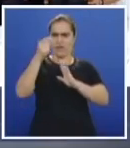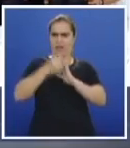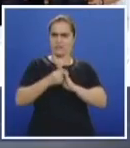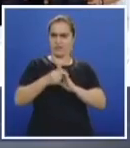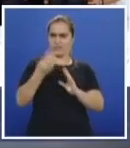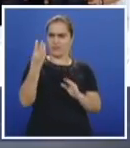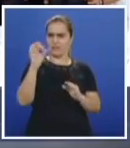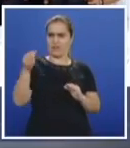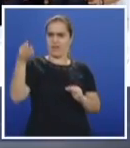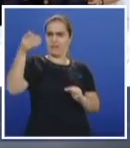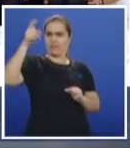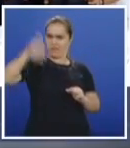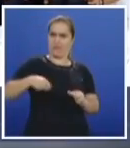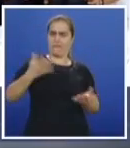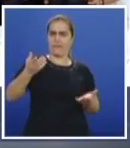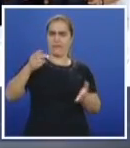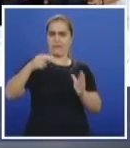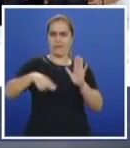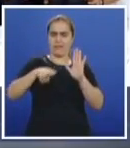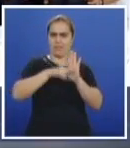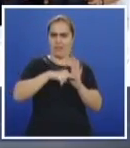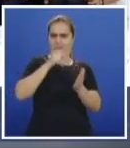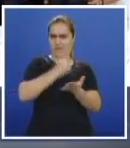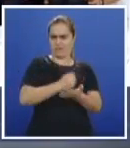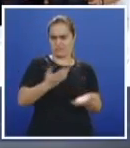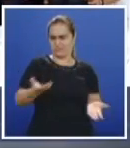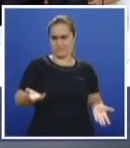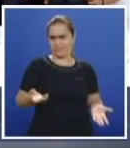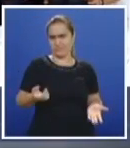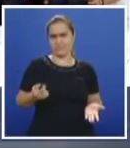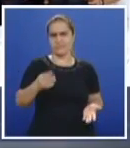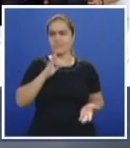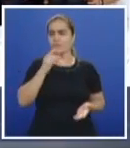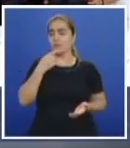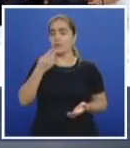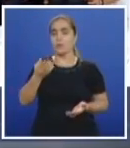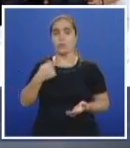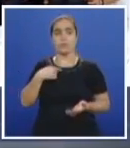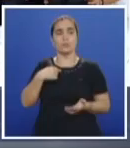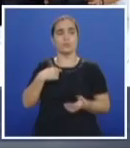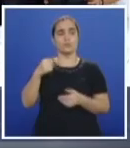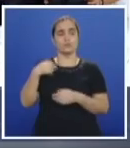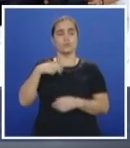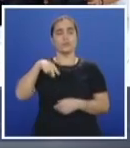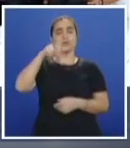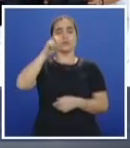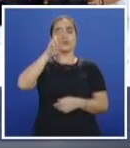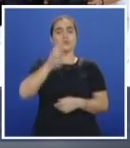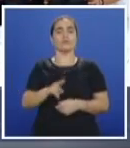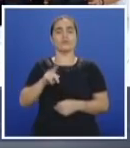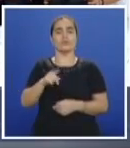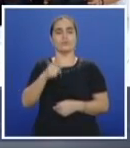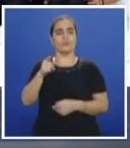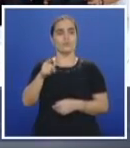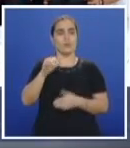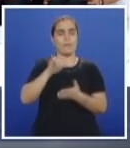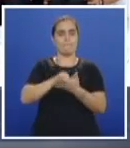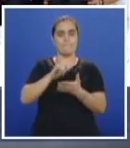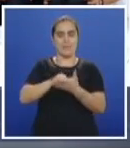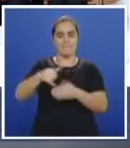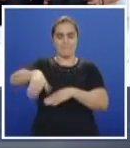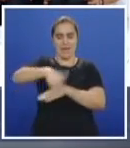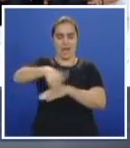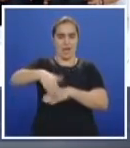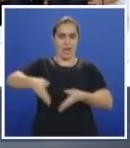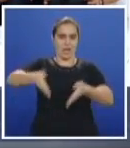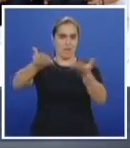a los 30 tendría que ser una norma o una ley? ¿Quién dijo que solamente para movilizarse del norte al sur hay que utilizar la misma vía? Ese